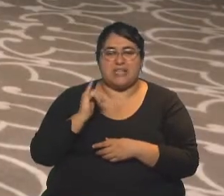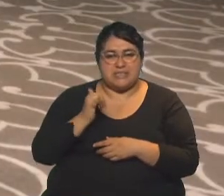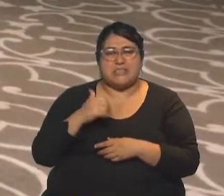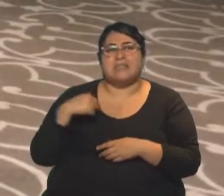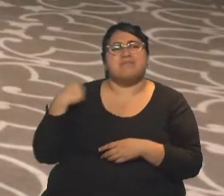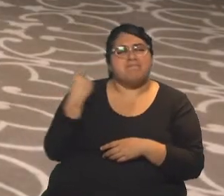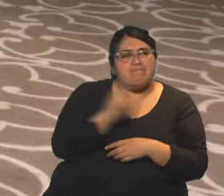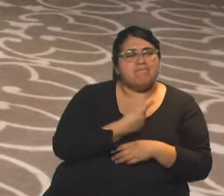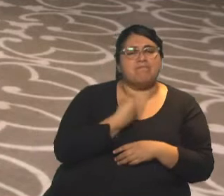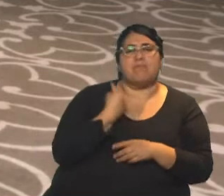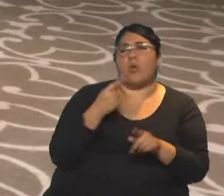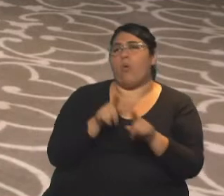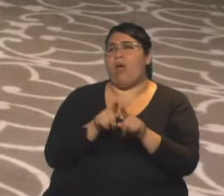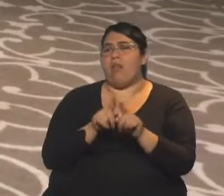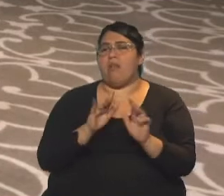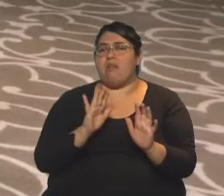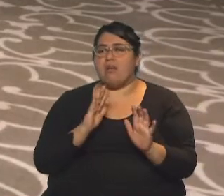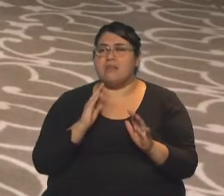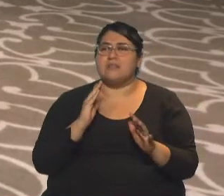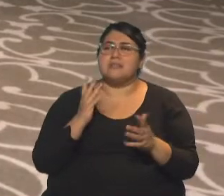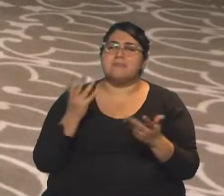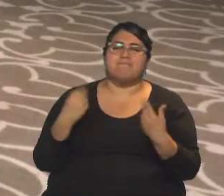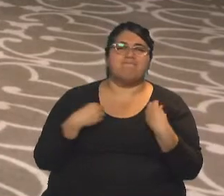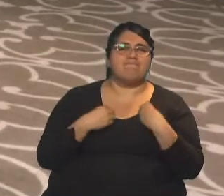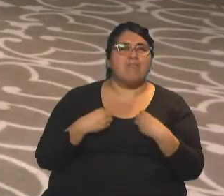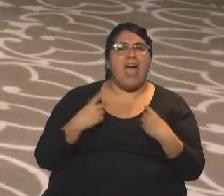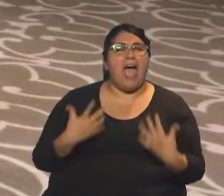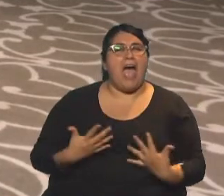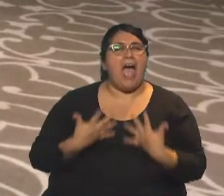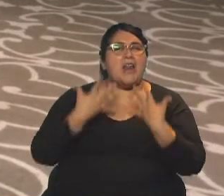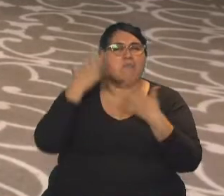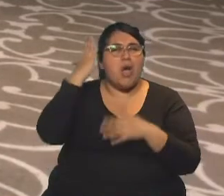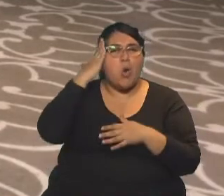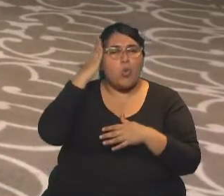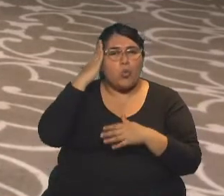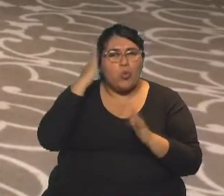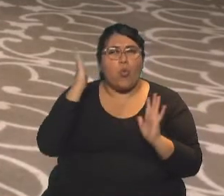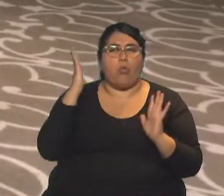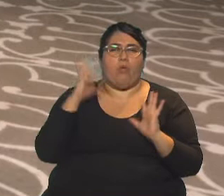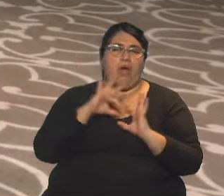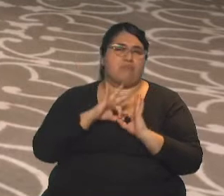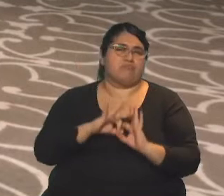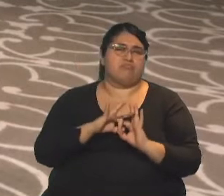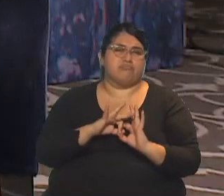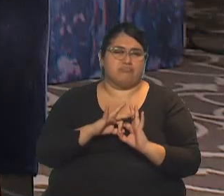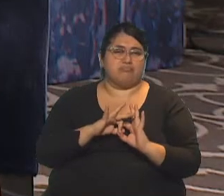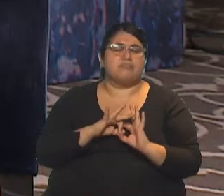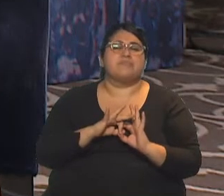una... un alma cultural muy afianzada,